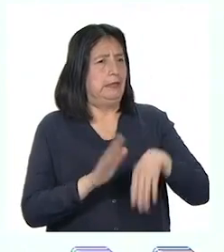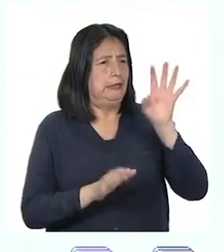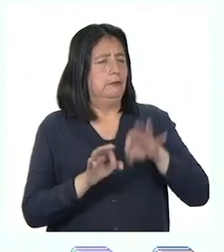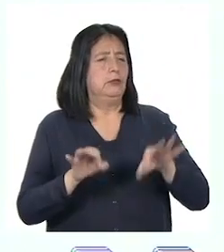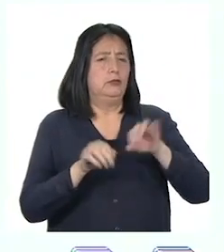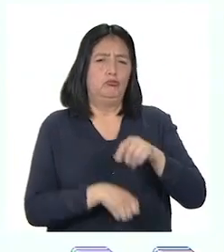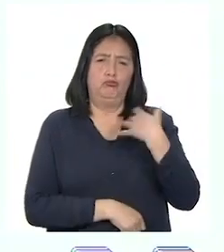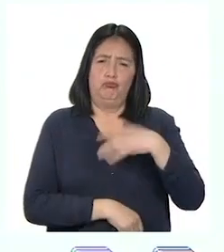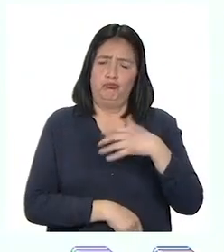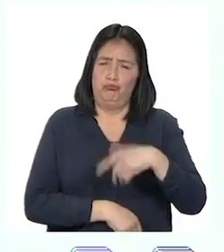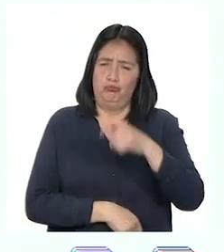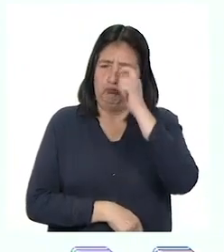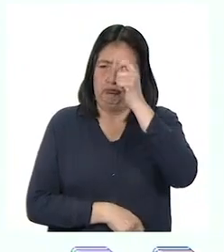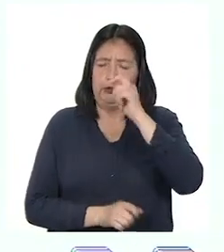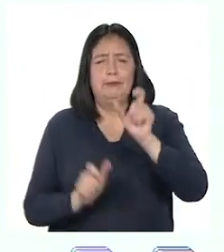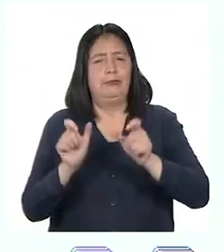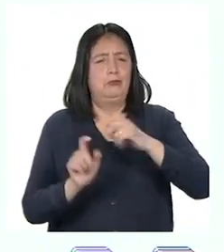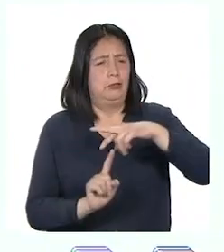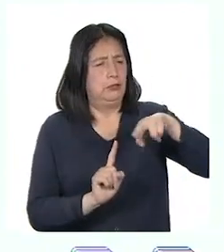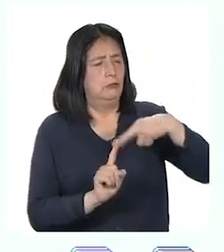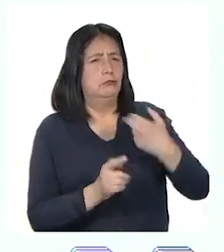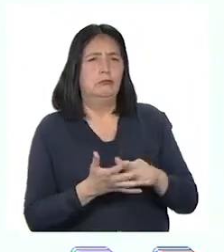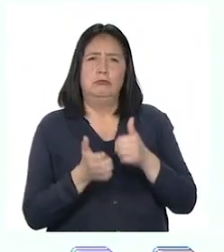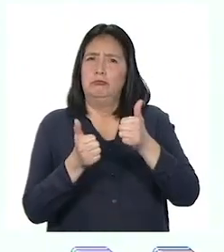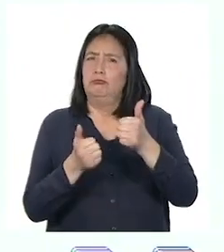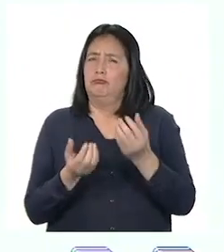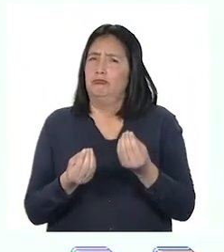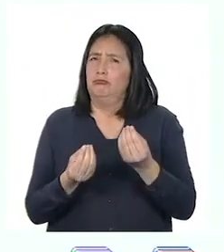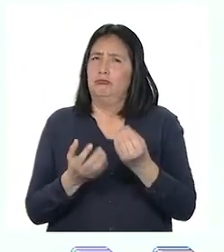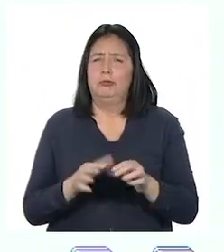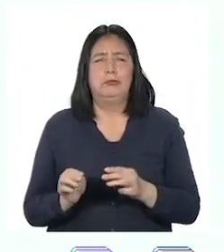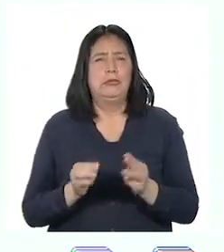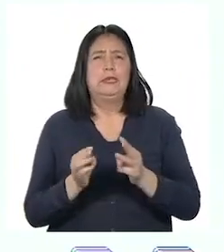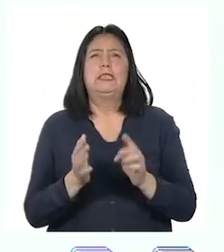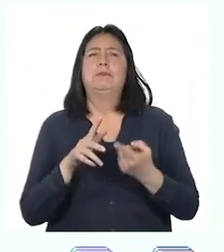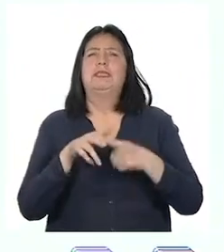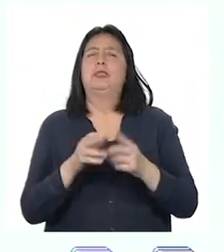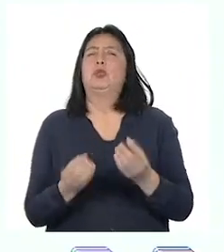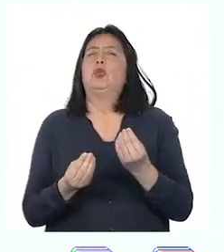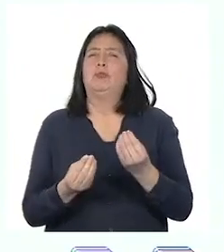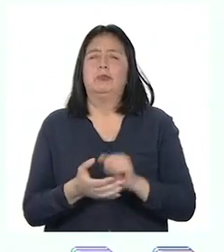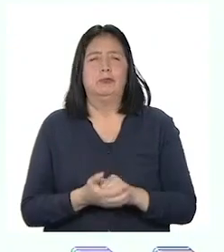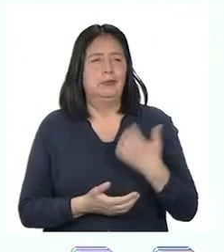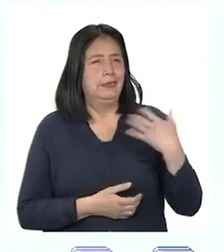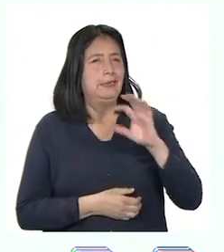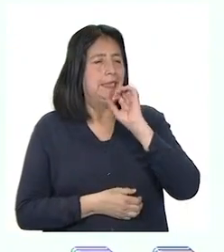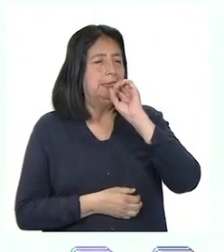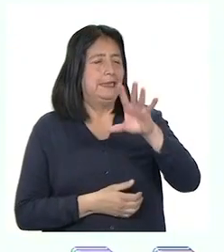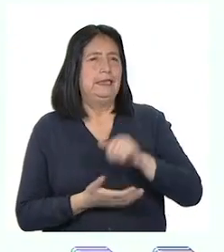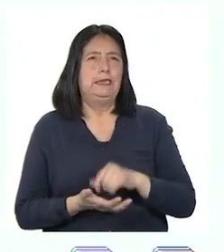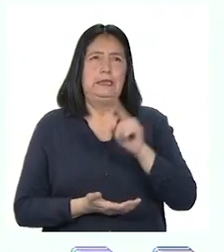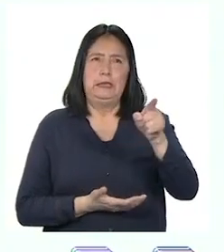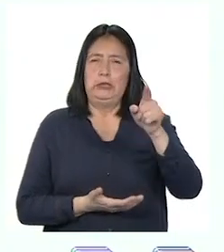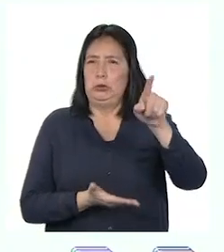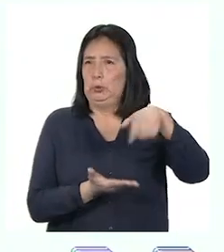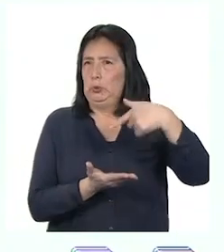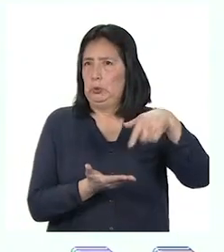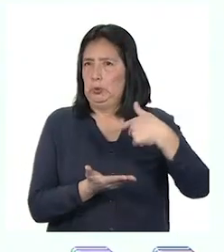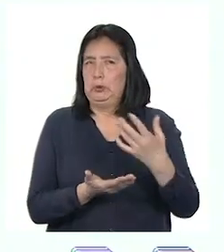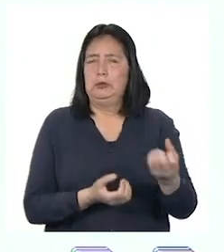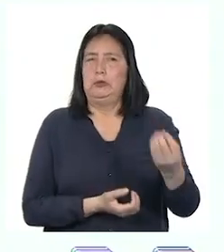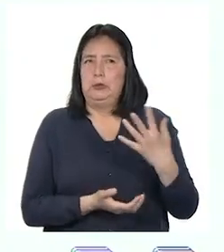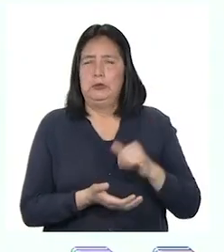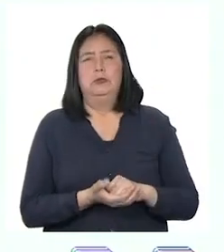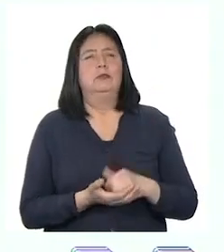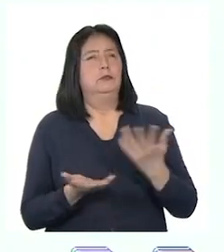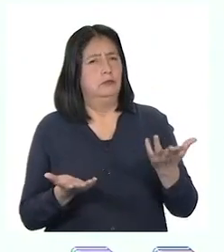valorar a quienes nos rodean. Y una buena forma de empezar es, como lo mencionaron en una de las participaciones que